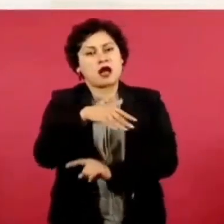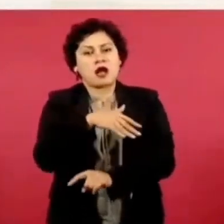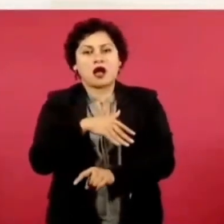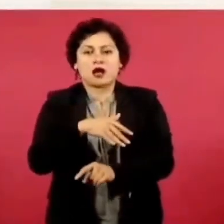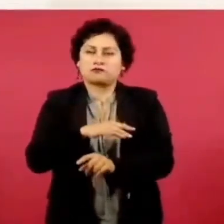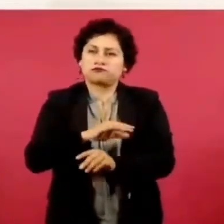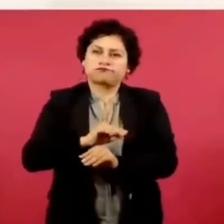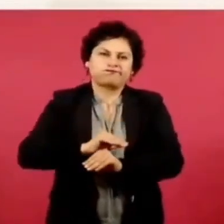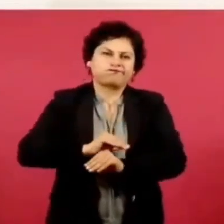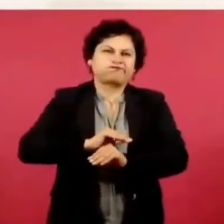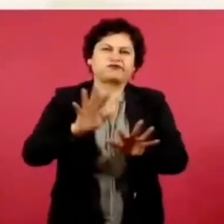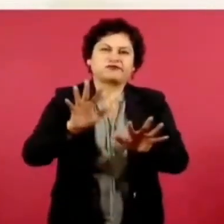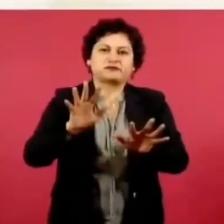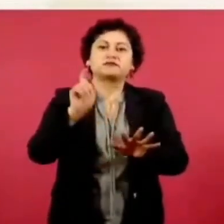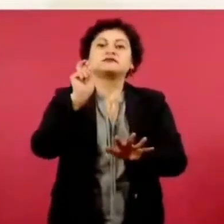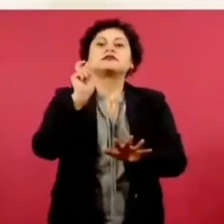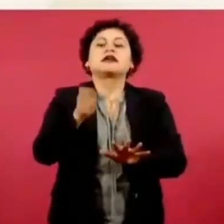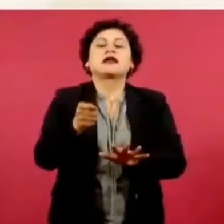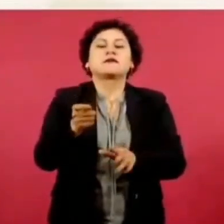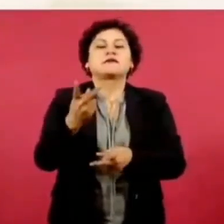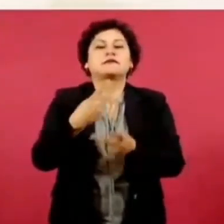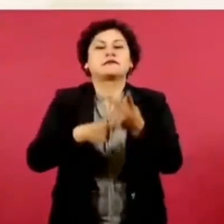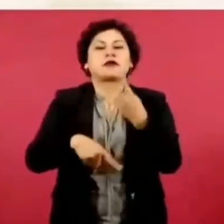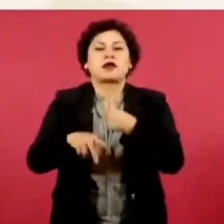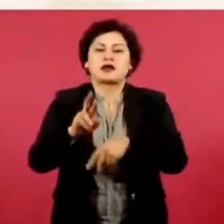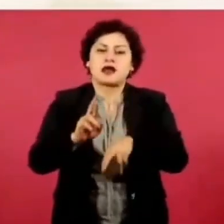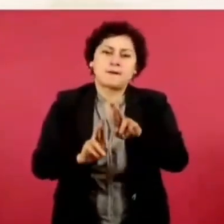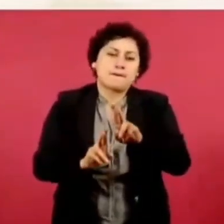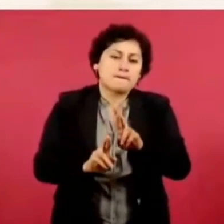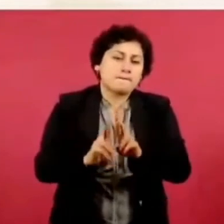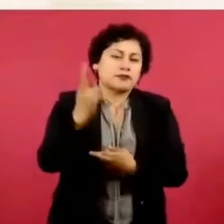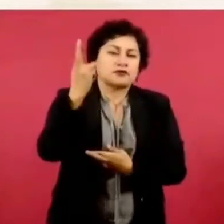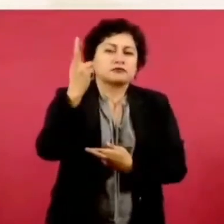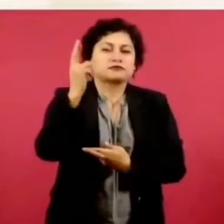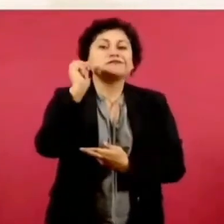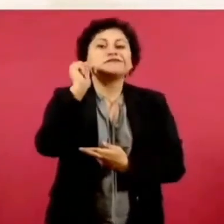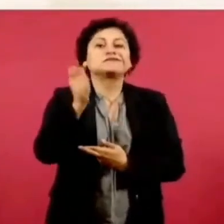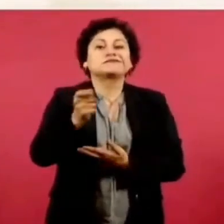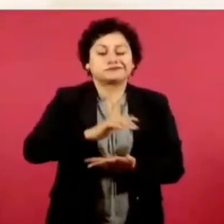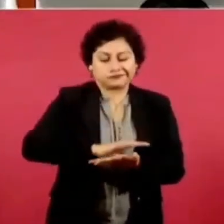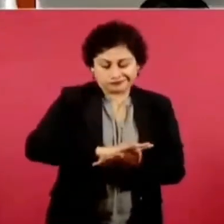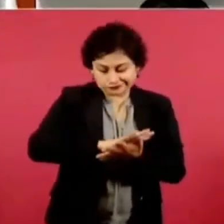tiempos de transformación y esas ideas se convierten en realidad.